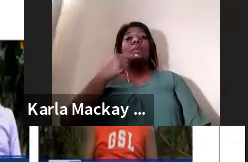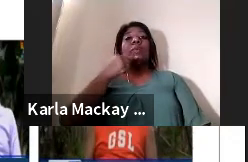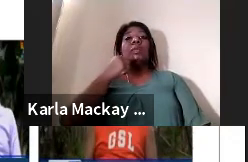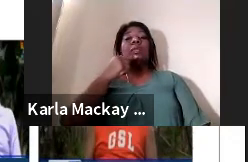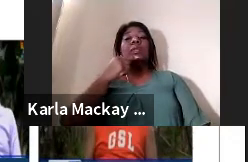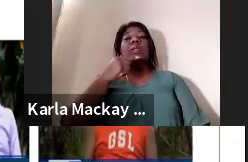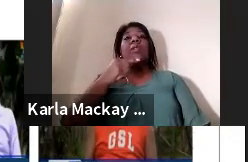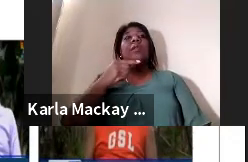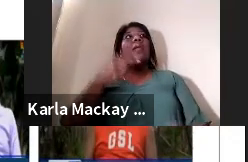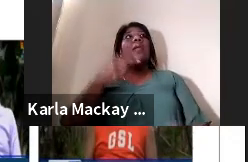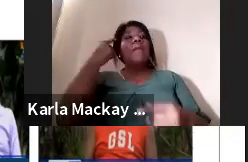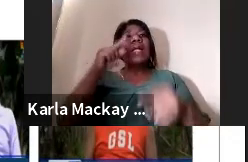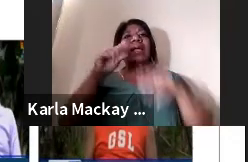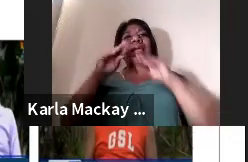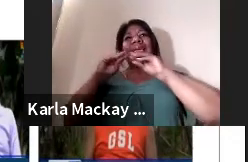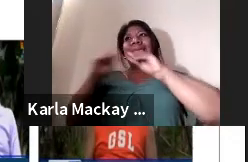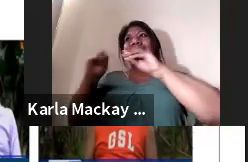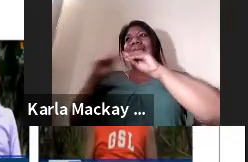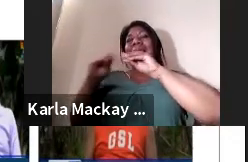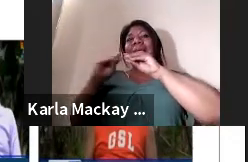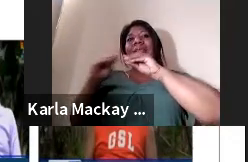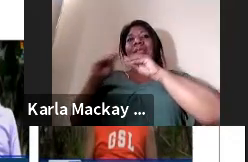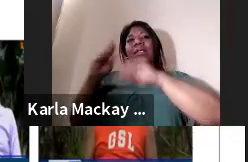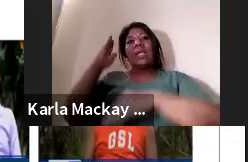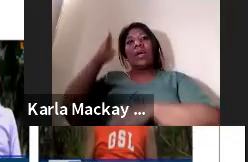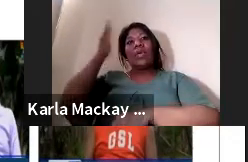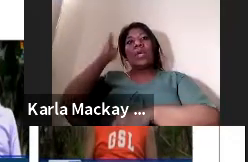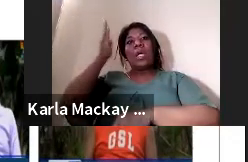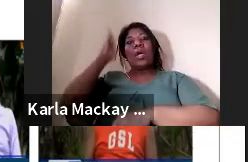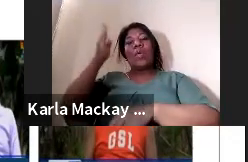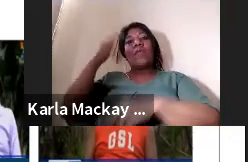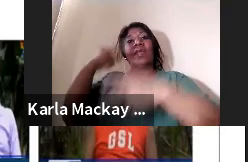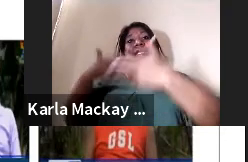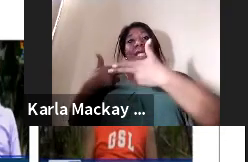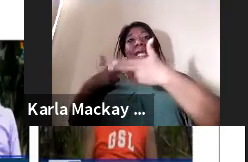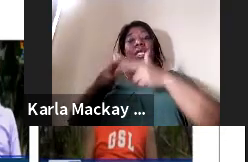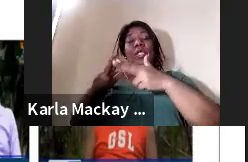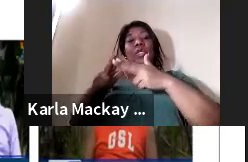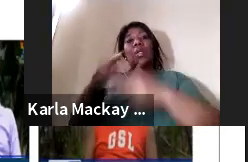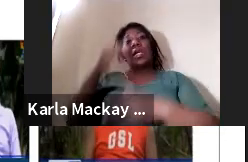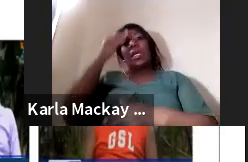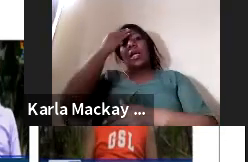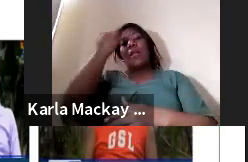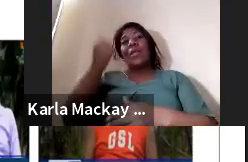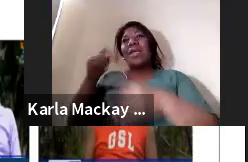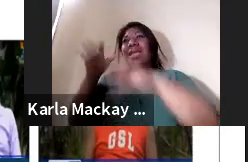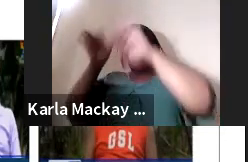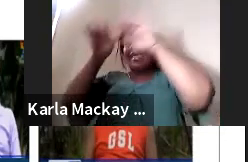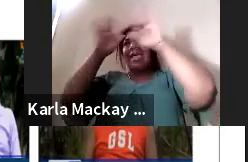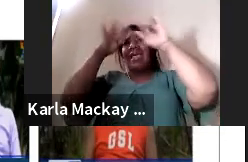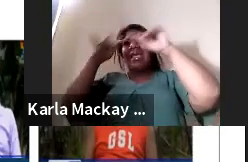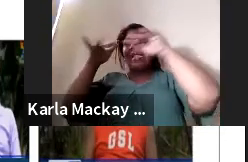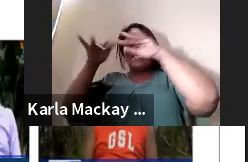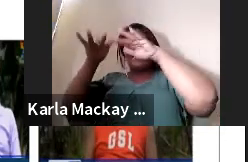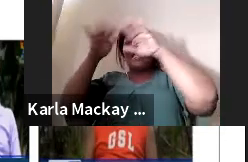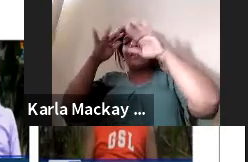informar y darle una conferencia a la comunidad de los posibles y los daños que causa la combustión